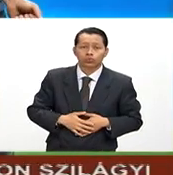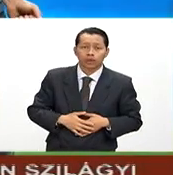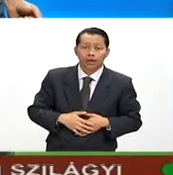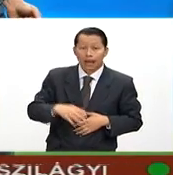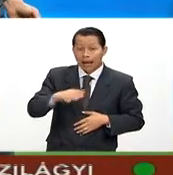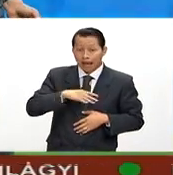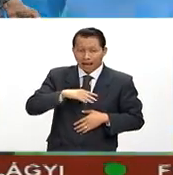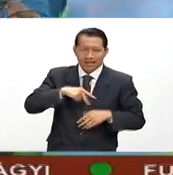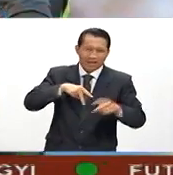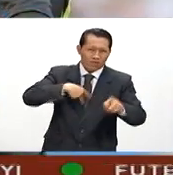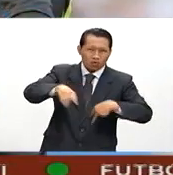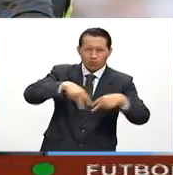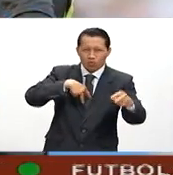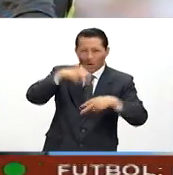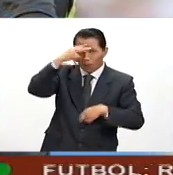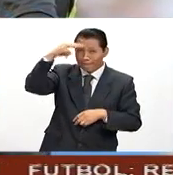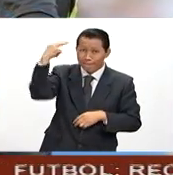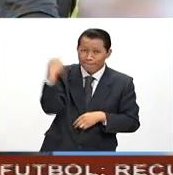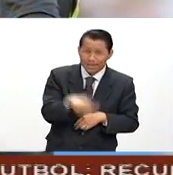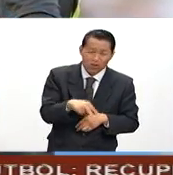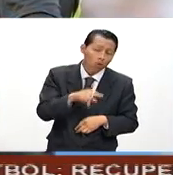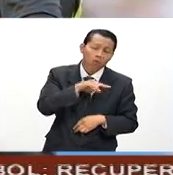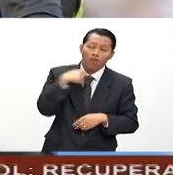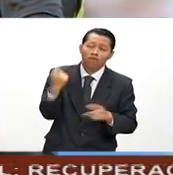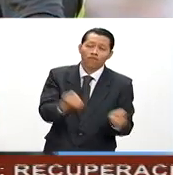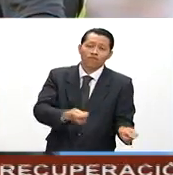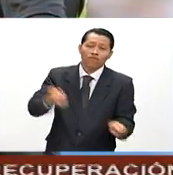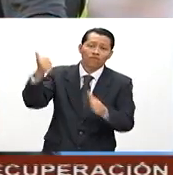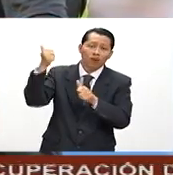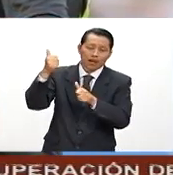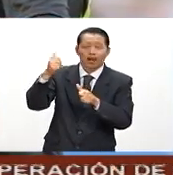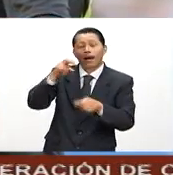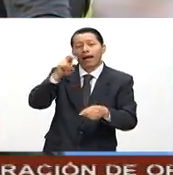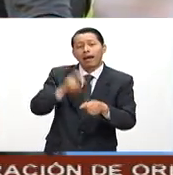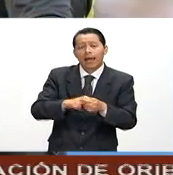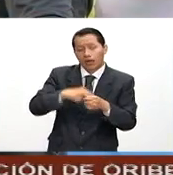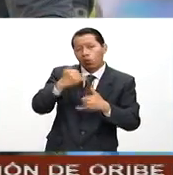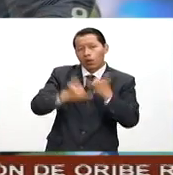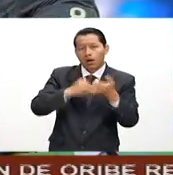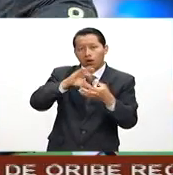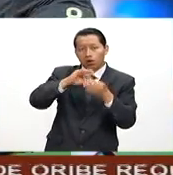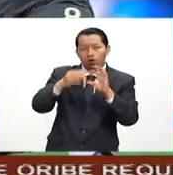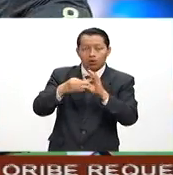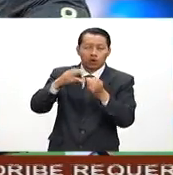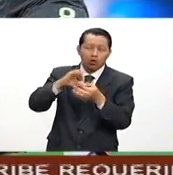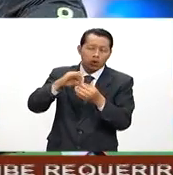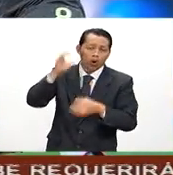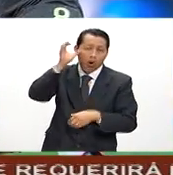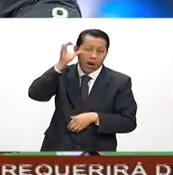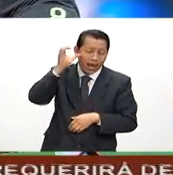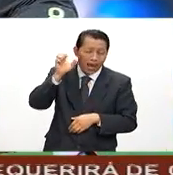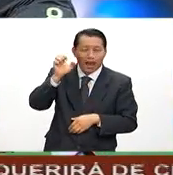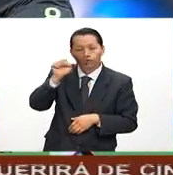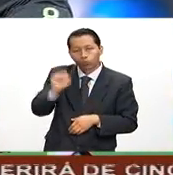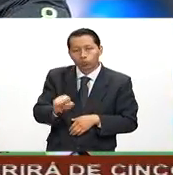selección mexicana de fútbol queda eliminada de la competencia veraniega al caer ante Corea del Sur.